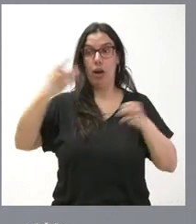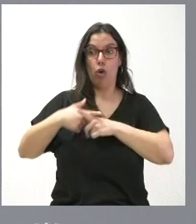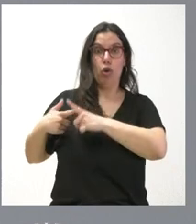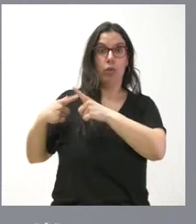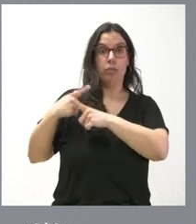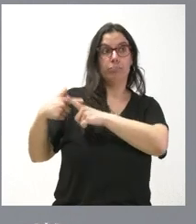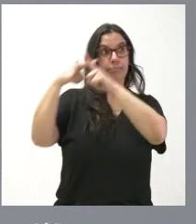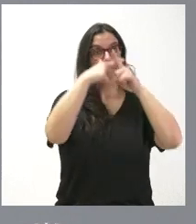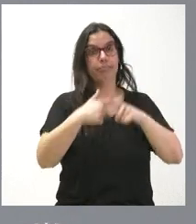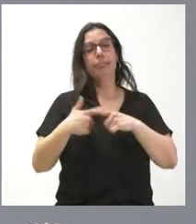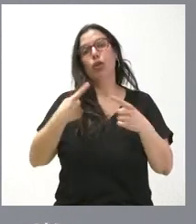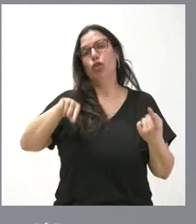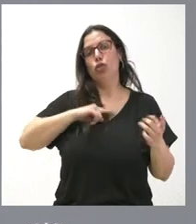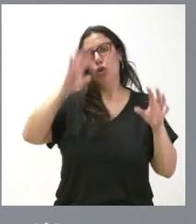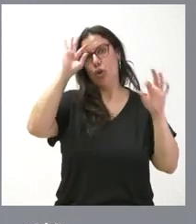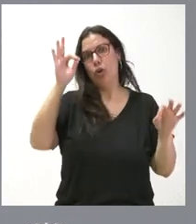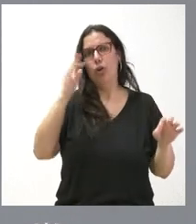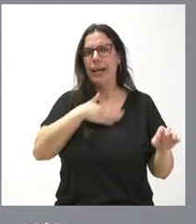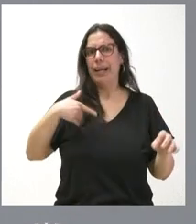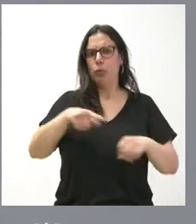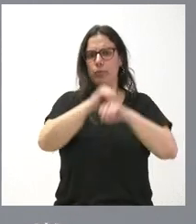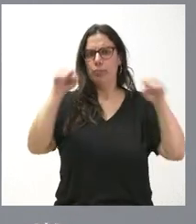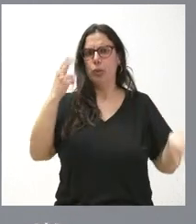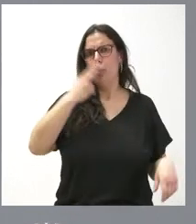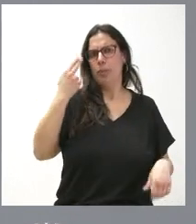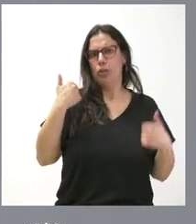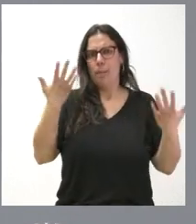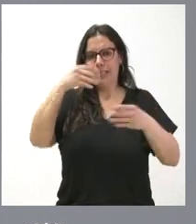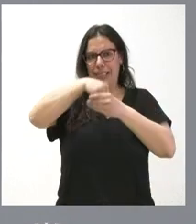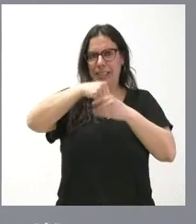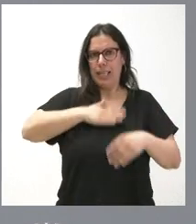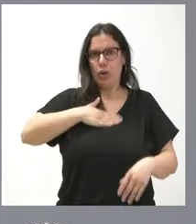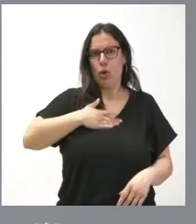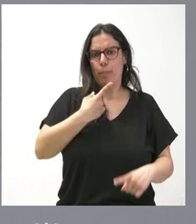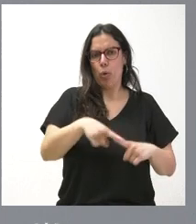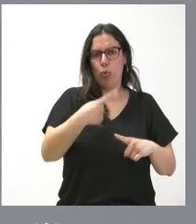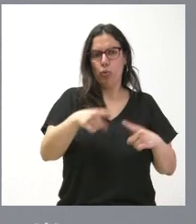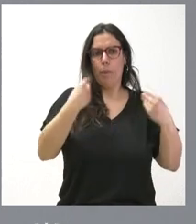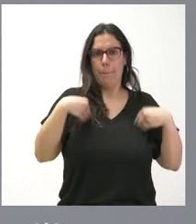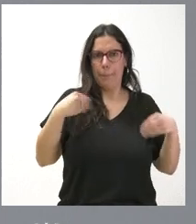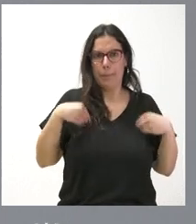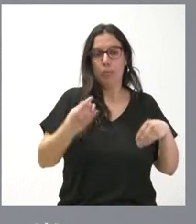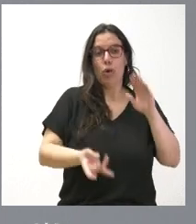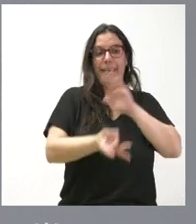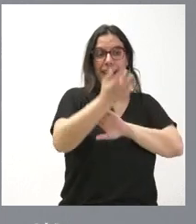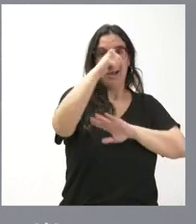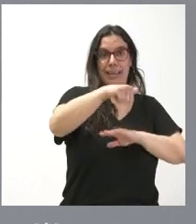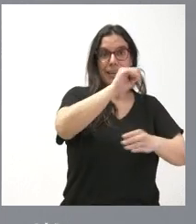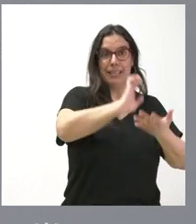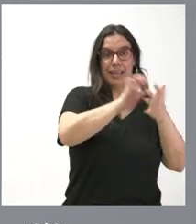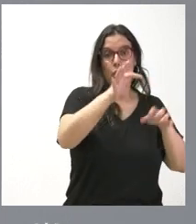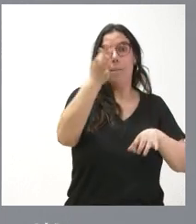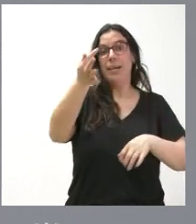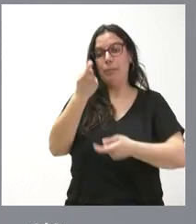nosotros, como es natural, nuestra idea es reforzar este compromiso en el ámbito interno de aquellos productos que, siendo generados en Castilla y León, son